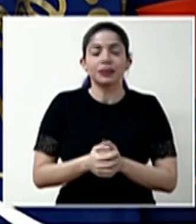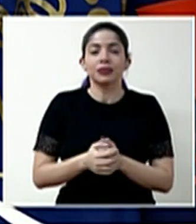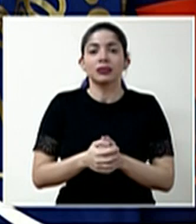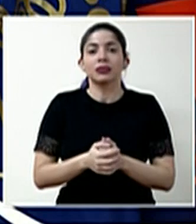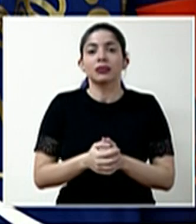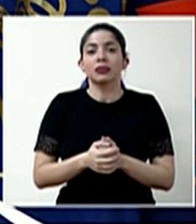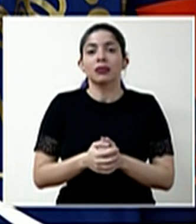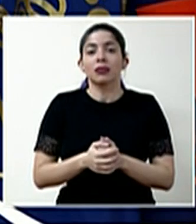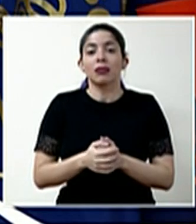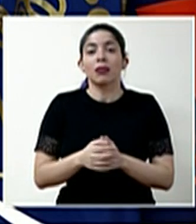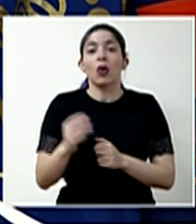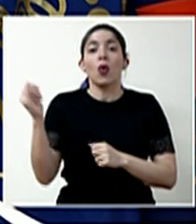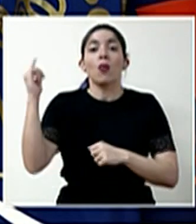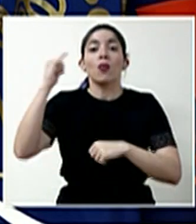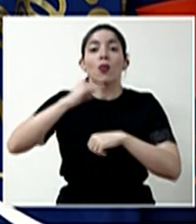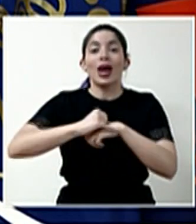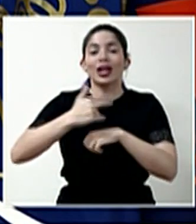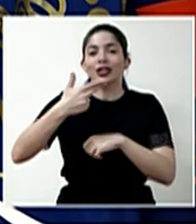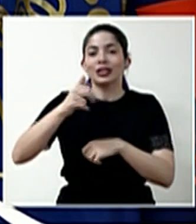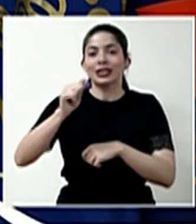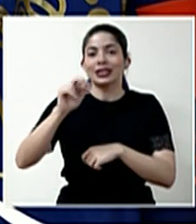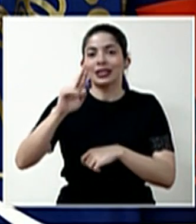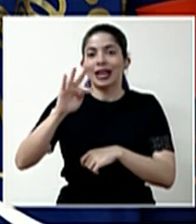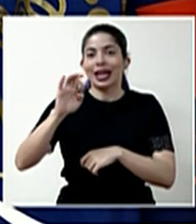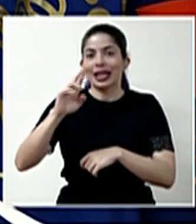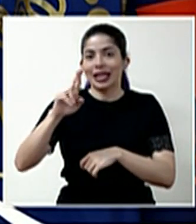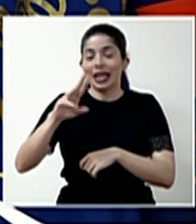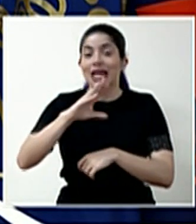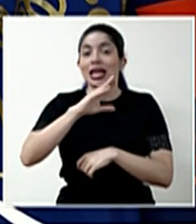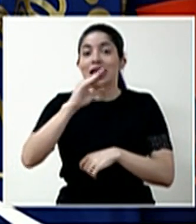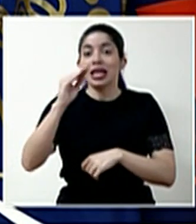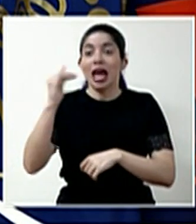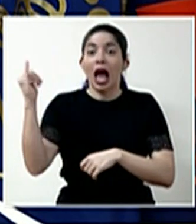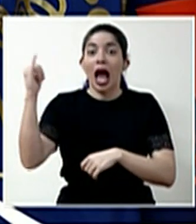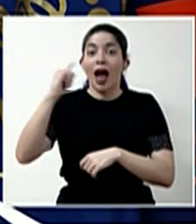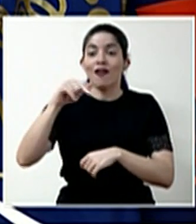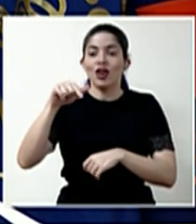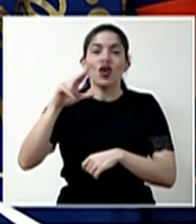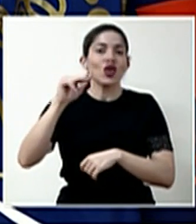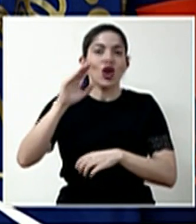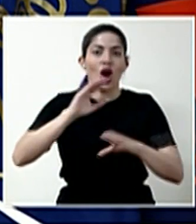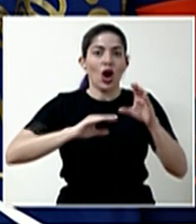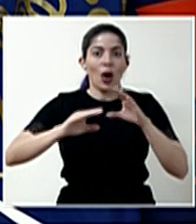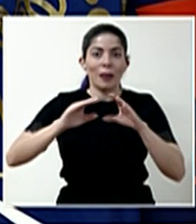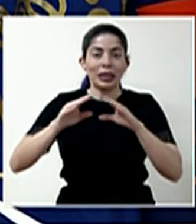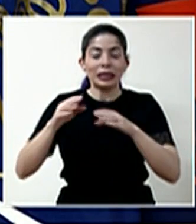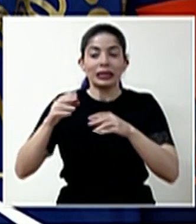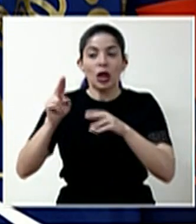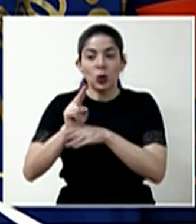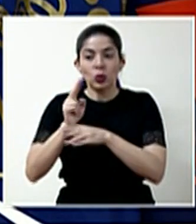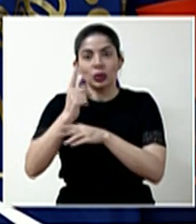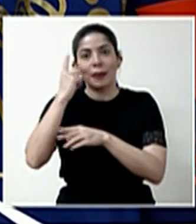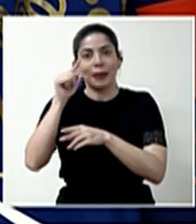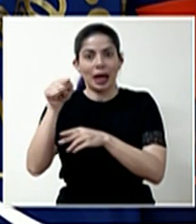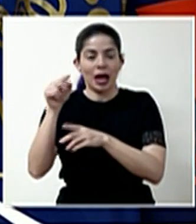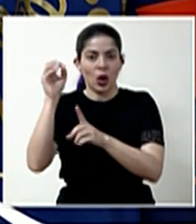implementación de vuelos charter y la habilitación de aeronaves no comerciales para estos fines.